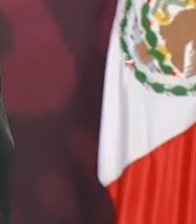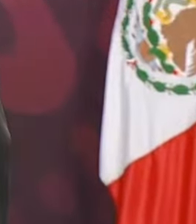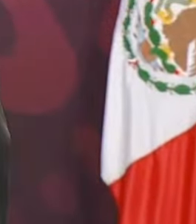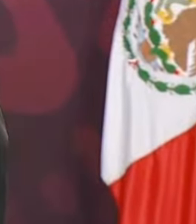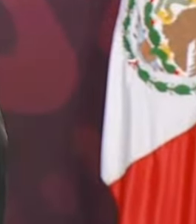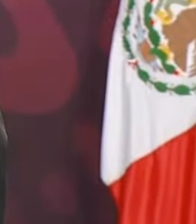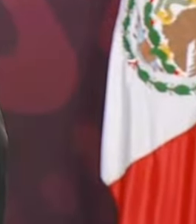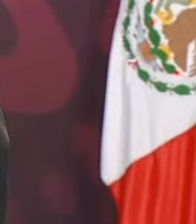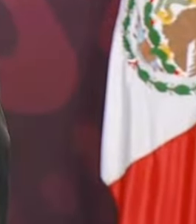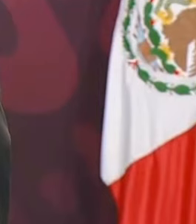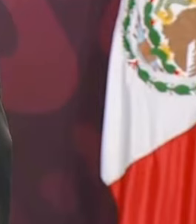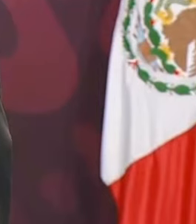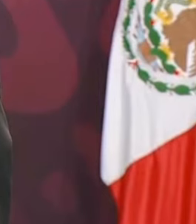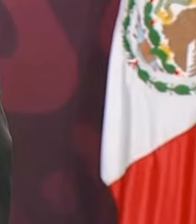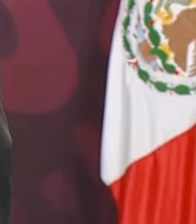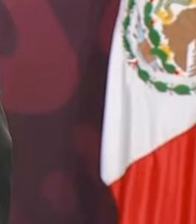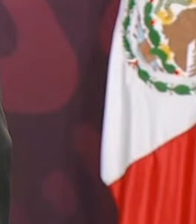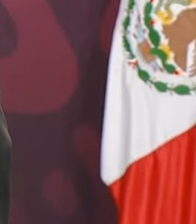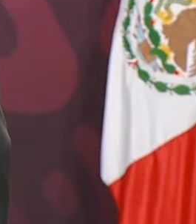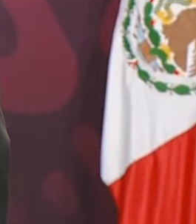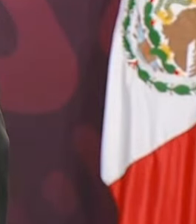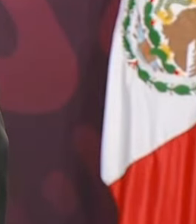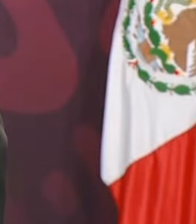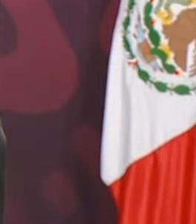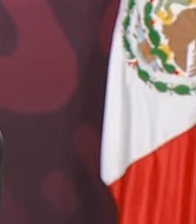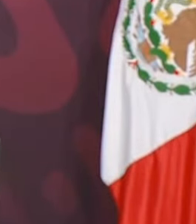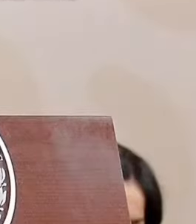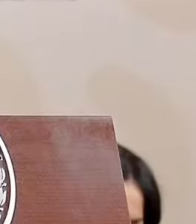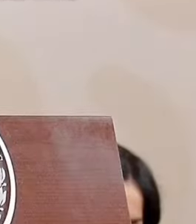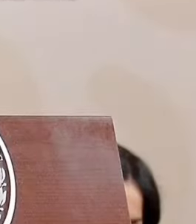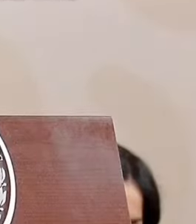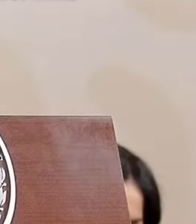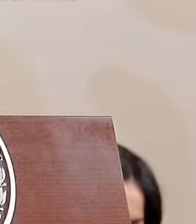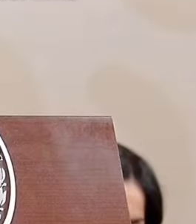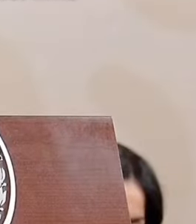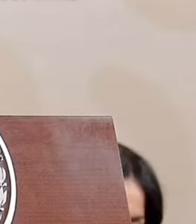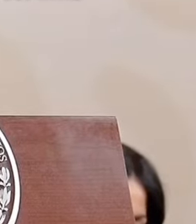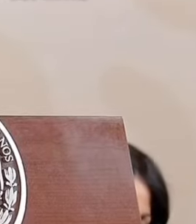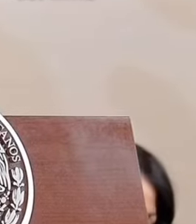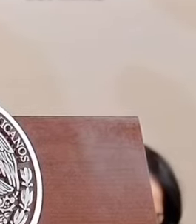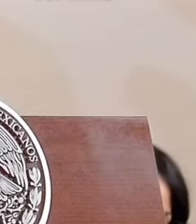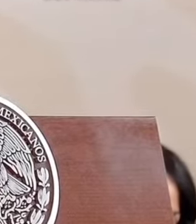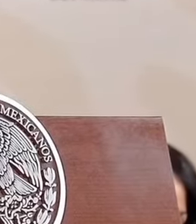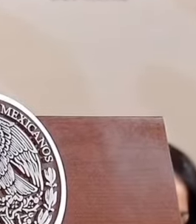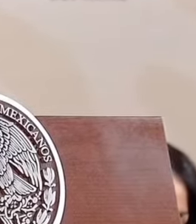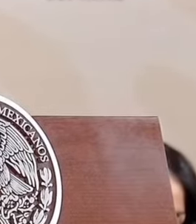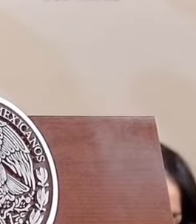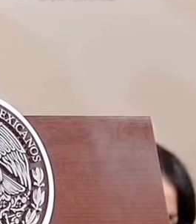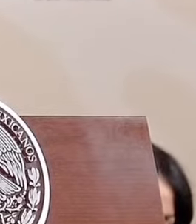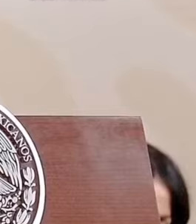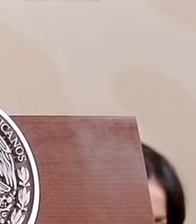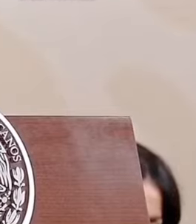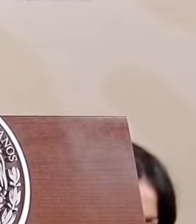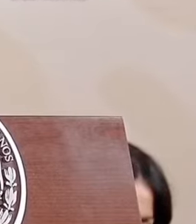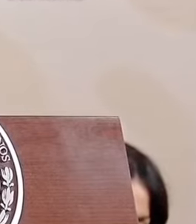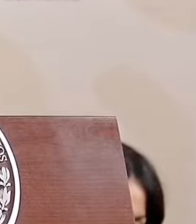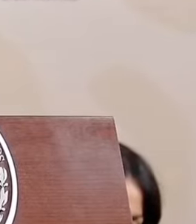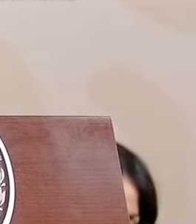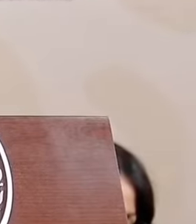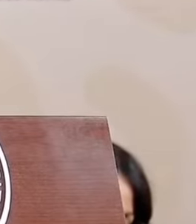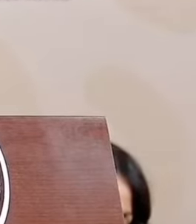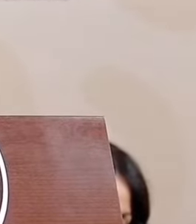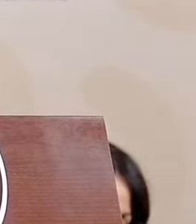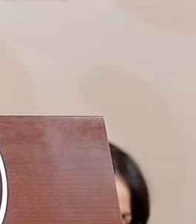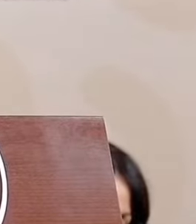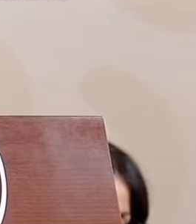Entonces, eso va también en las iniciativas. Entonces, una vez que